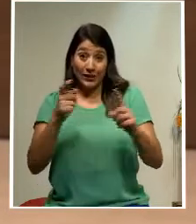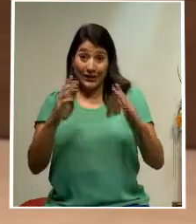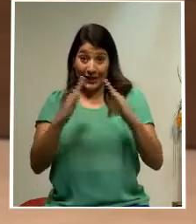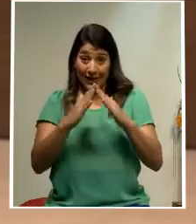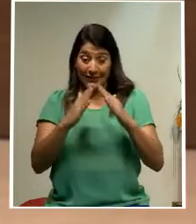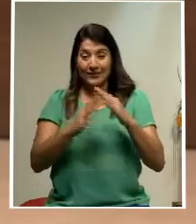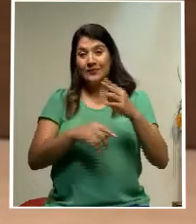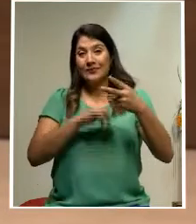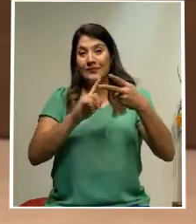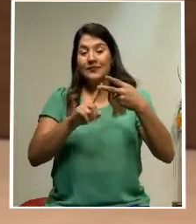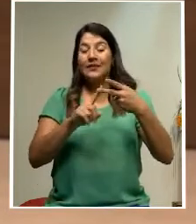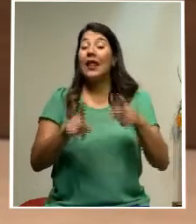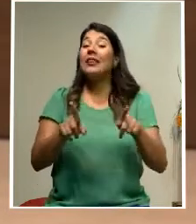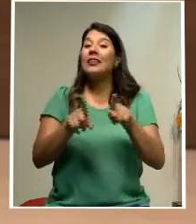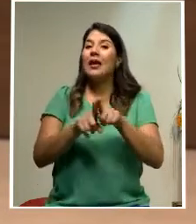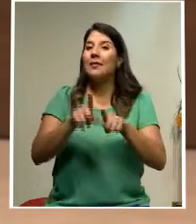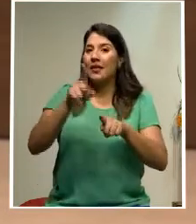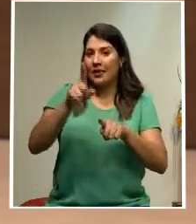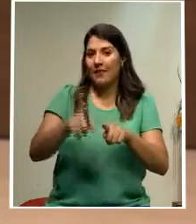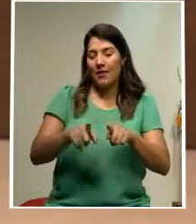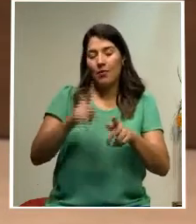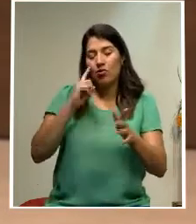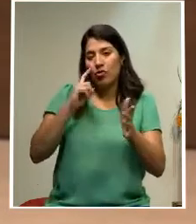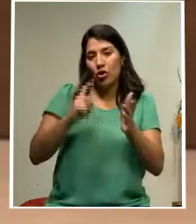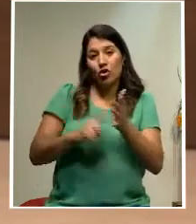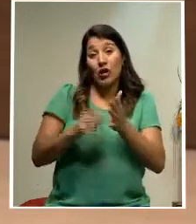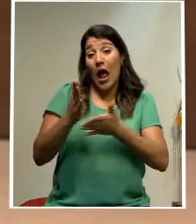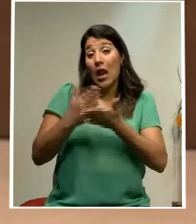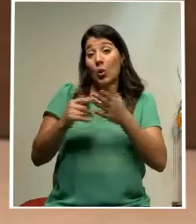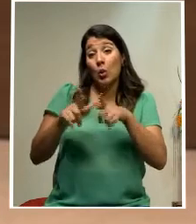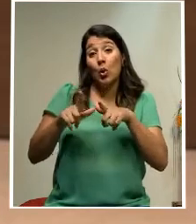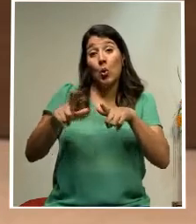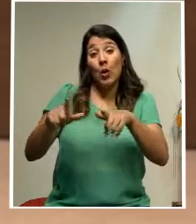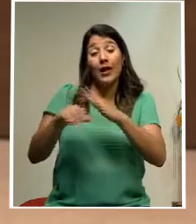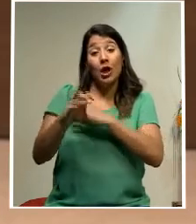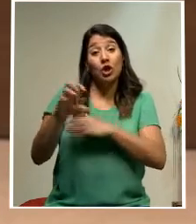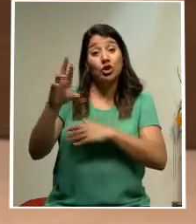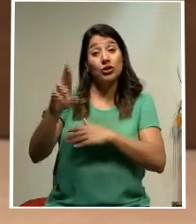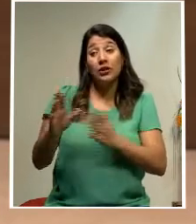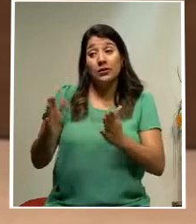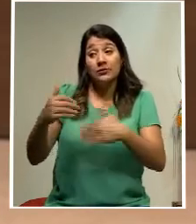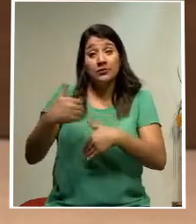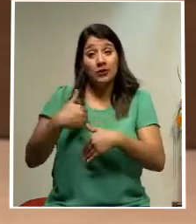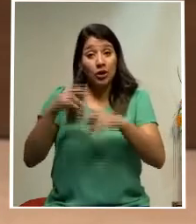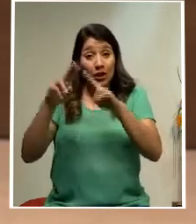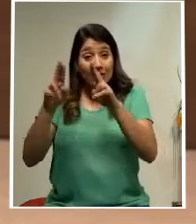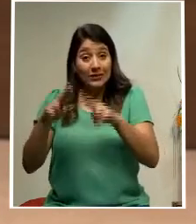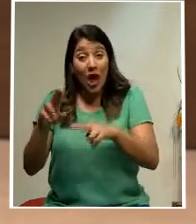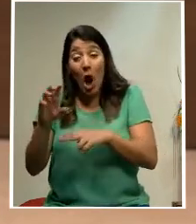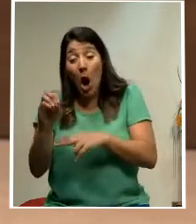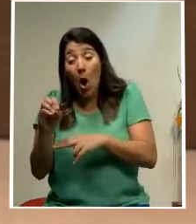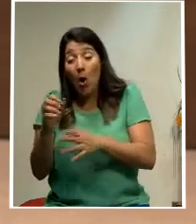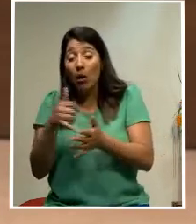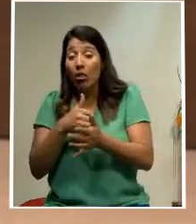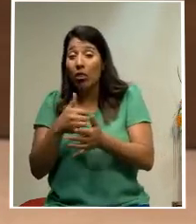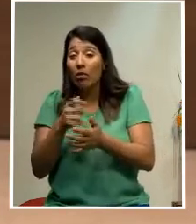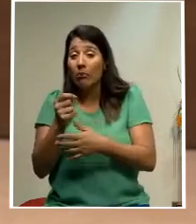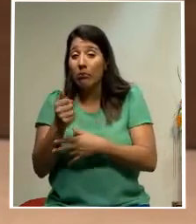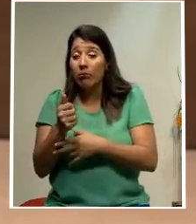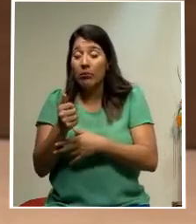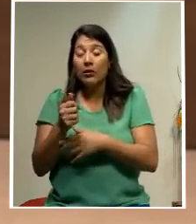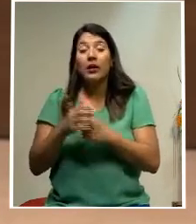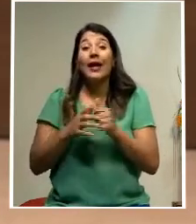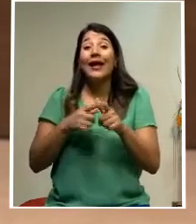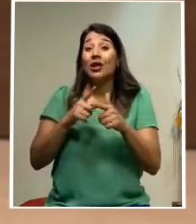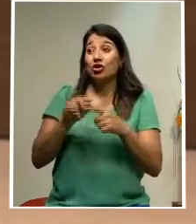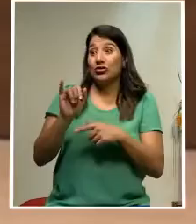que también debemos de aceptar que hay zonas en este país que no tienen conectividad o que tienen una conectividad muy pobre, muy baja. Ahí